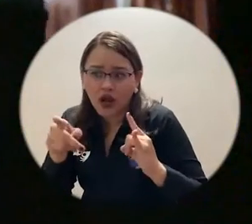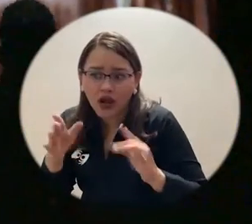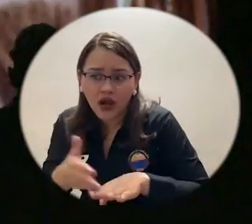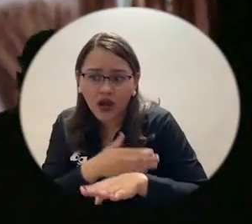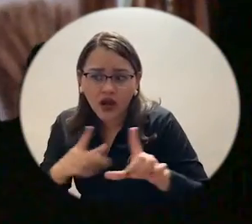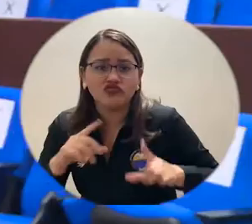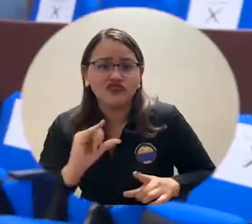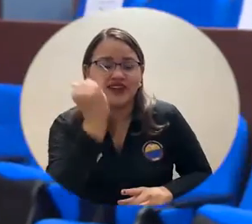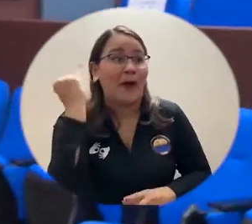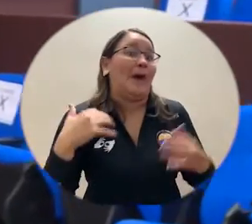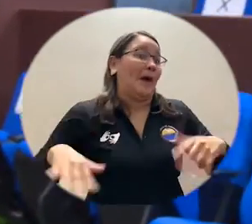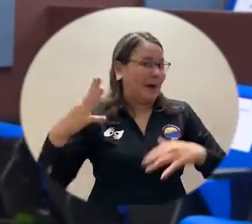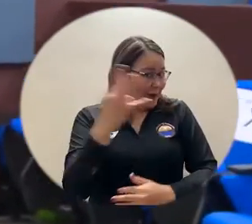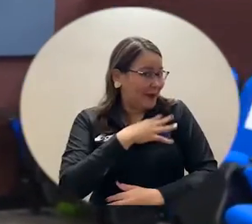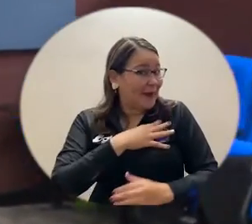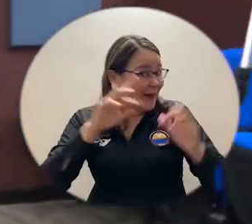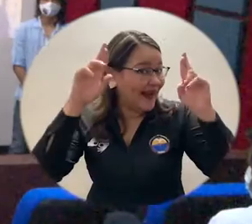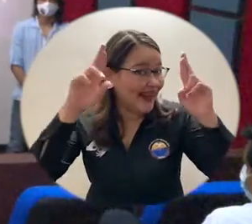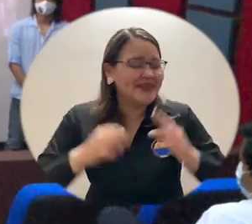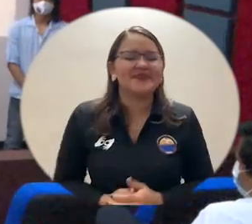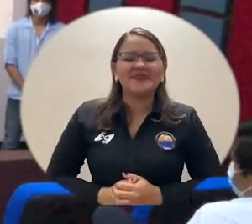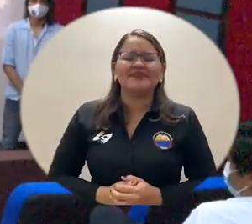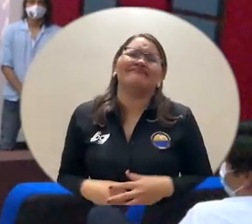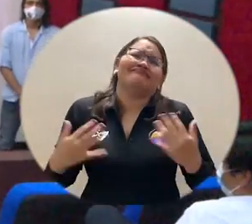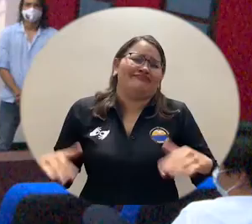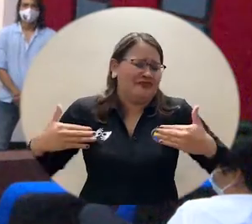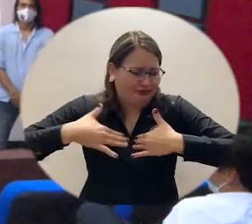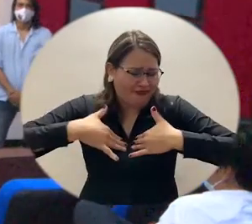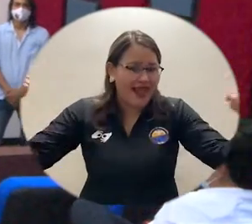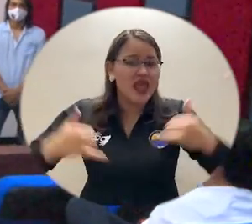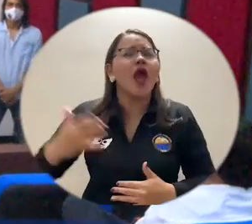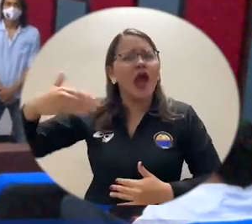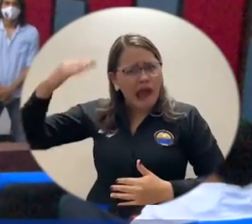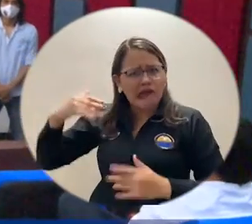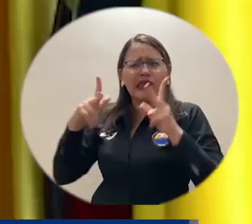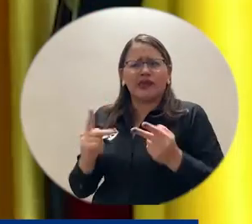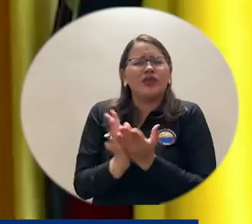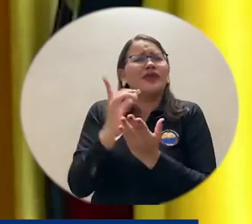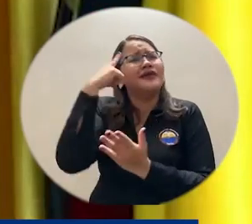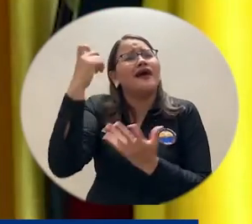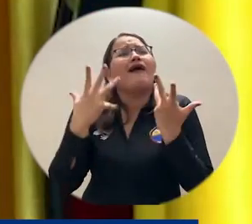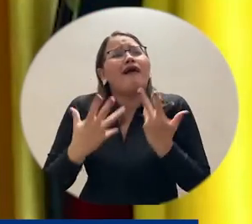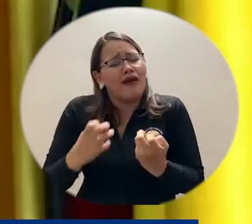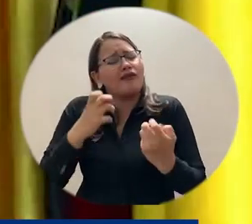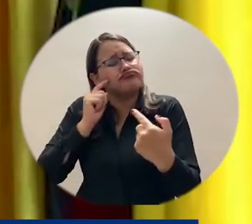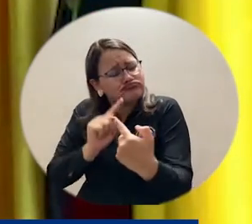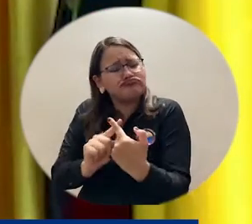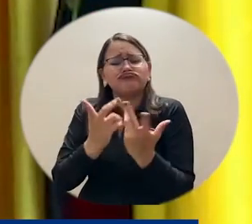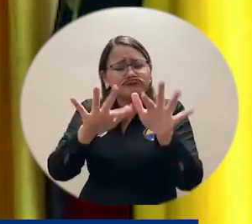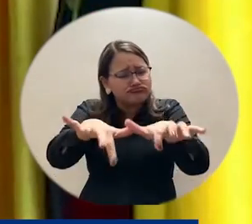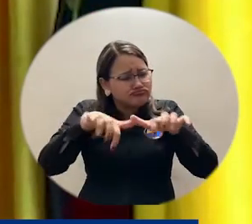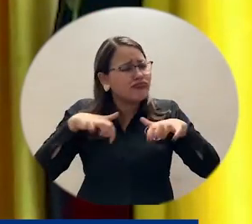Estamos muy felices de haber materializado el sueño que por años tuvimos muchos estudiantes. Poder decir hoy en día que tenemos nuestra sala de